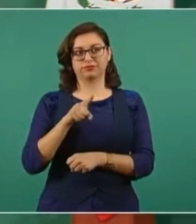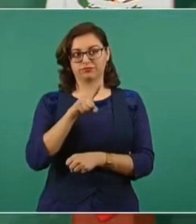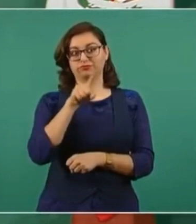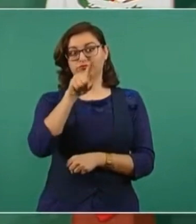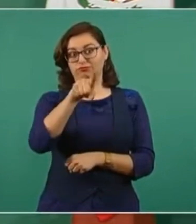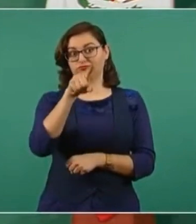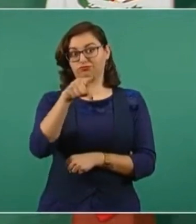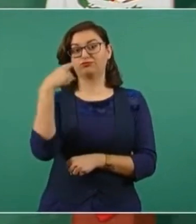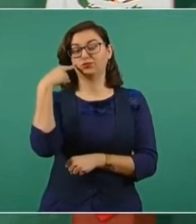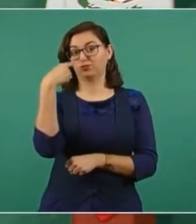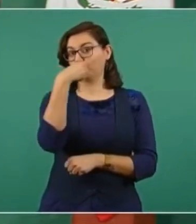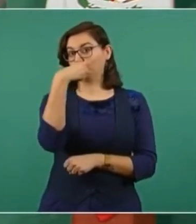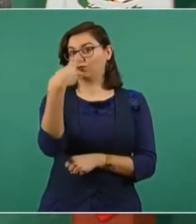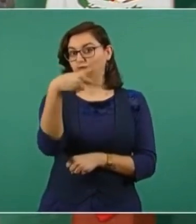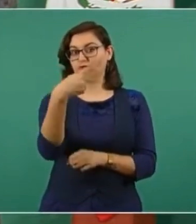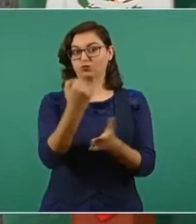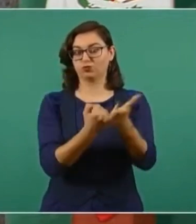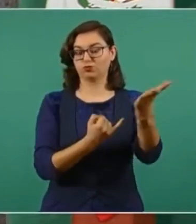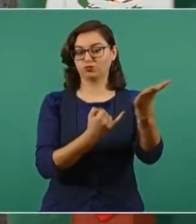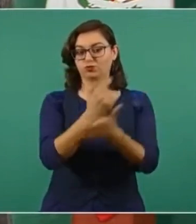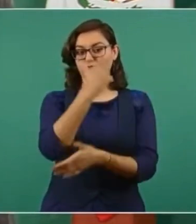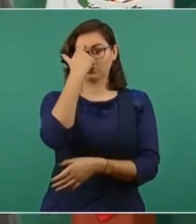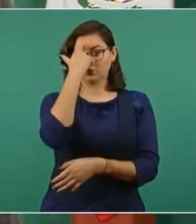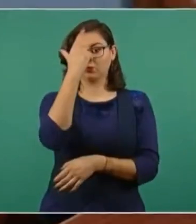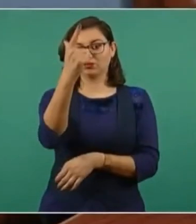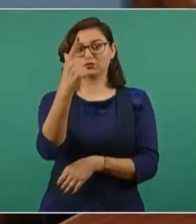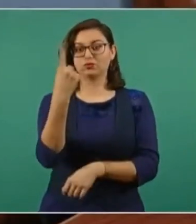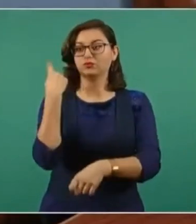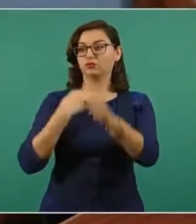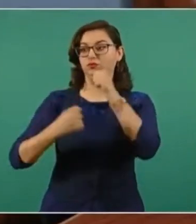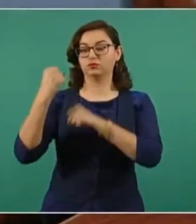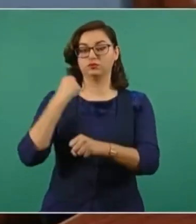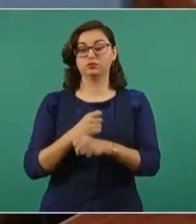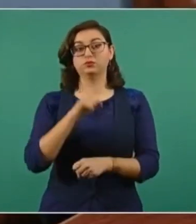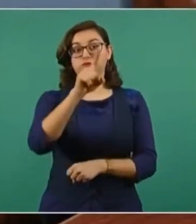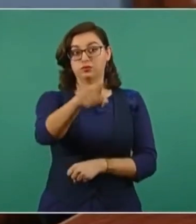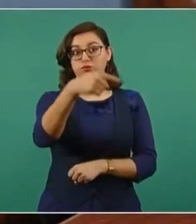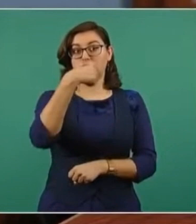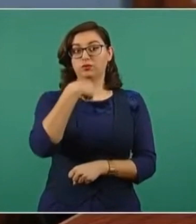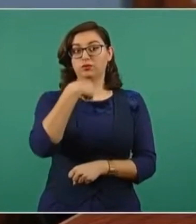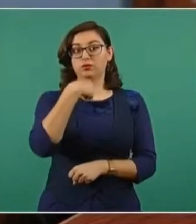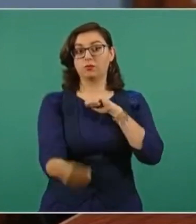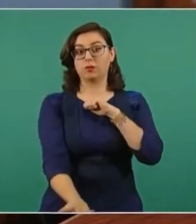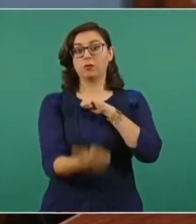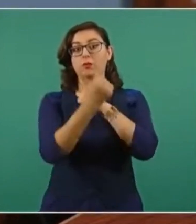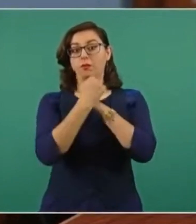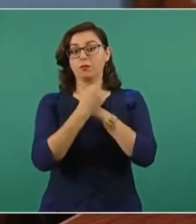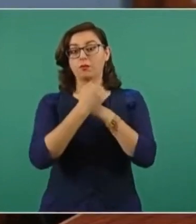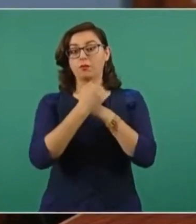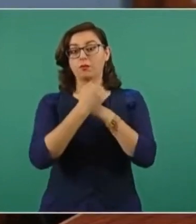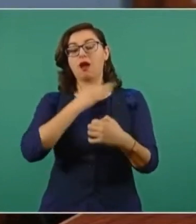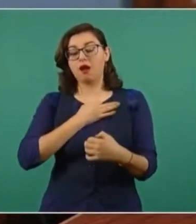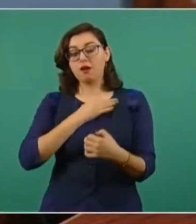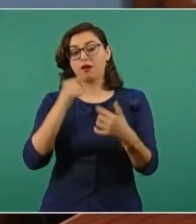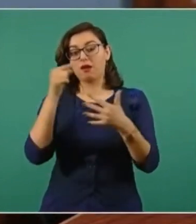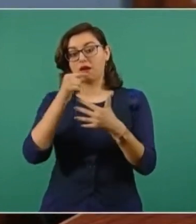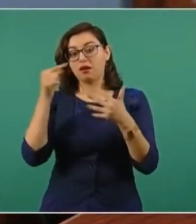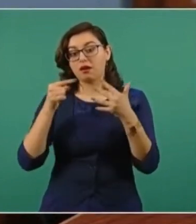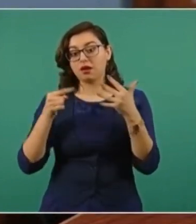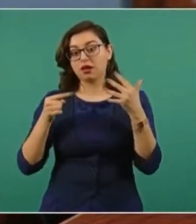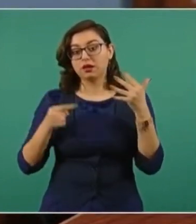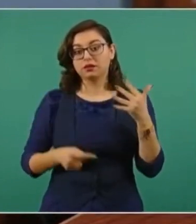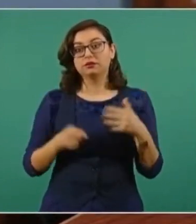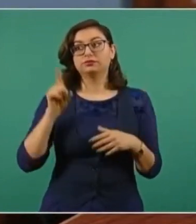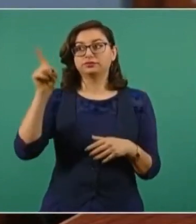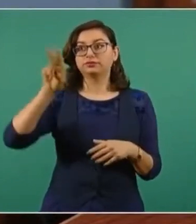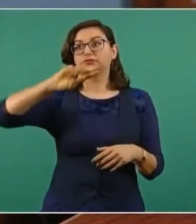hablaste el año pasado para informarme de que la